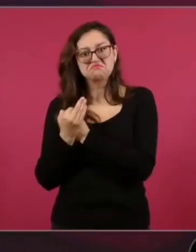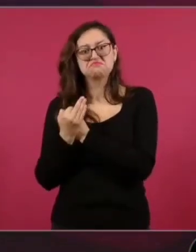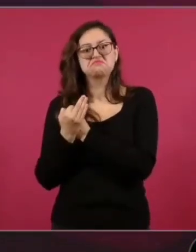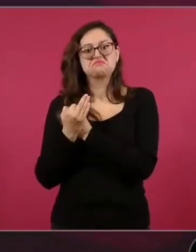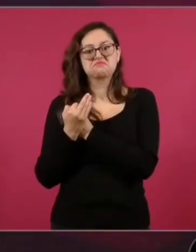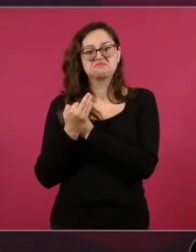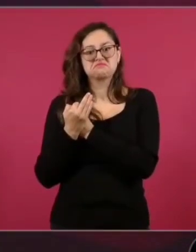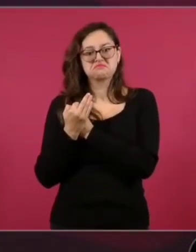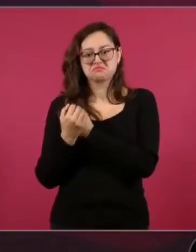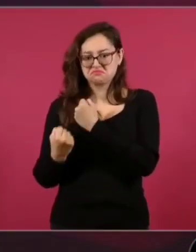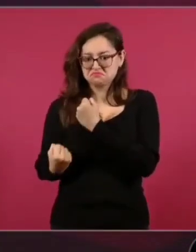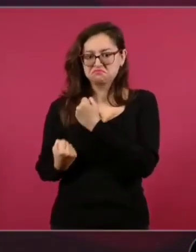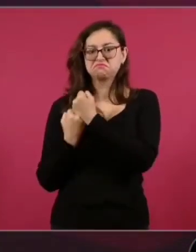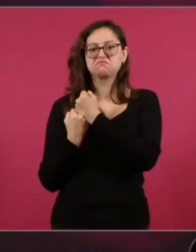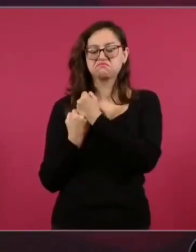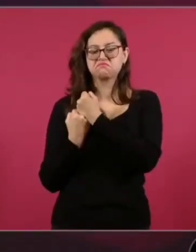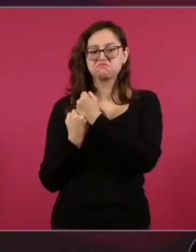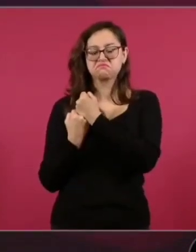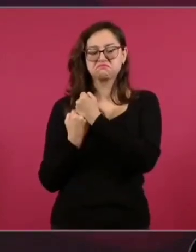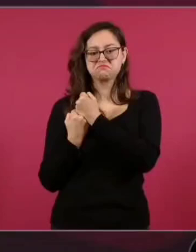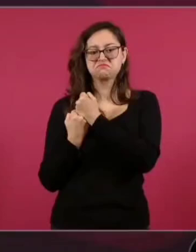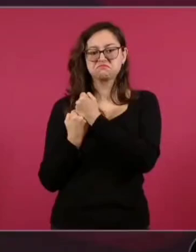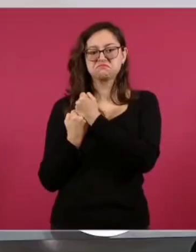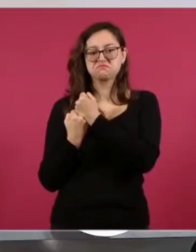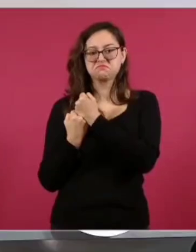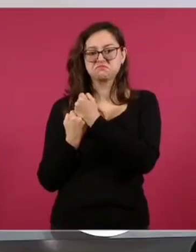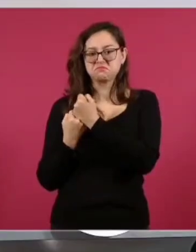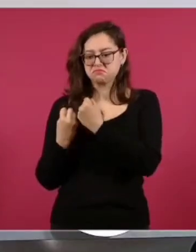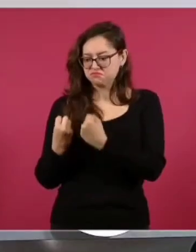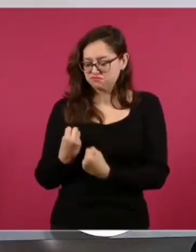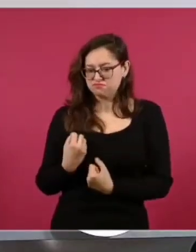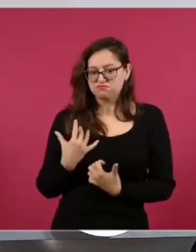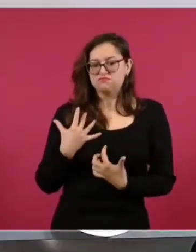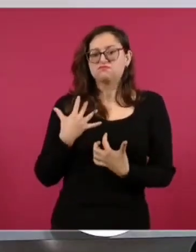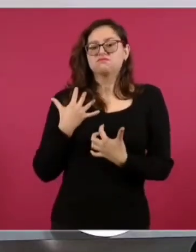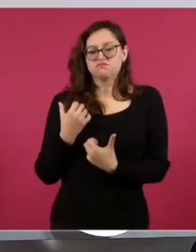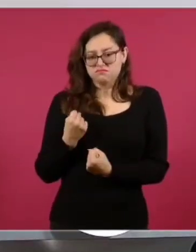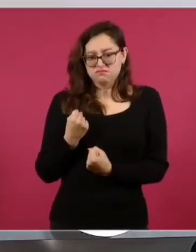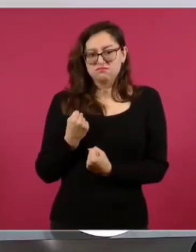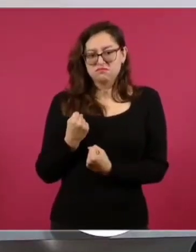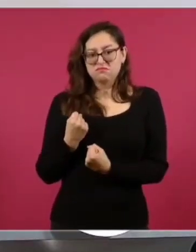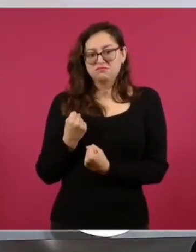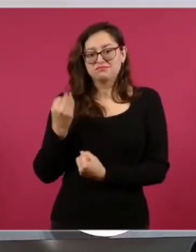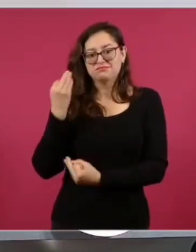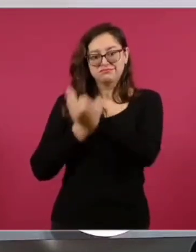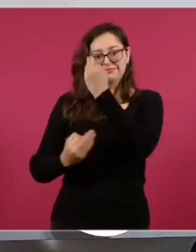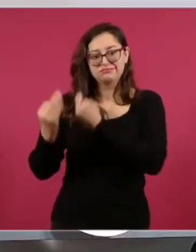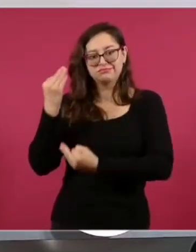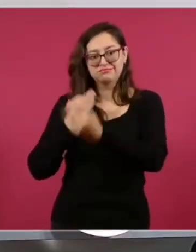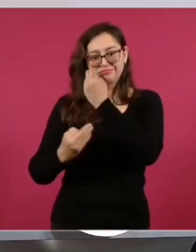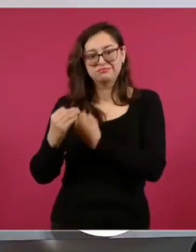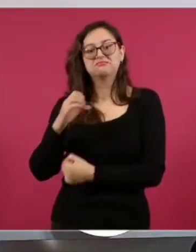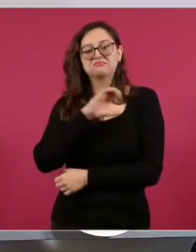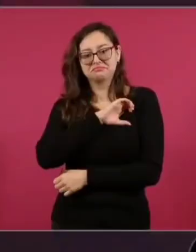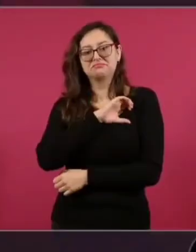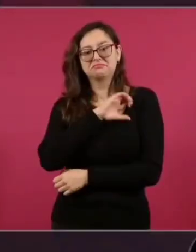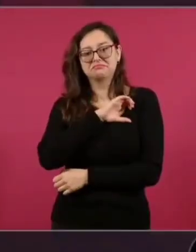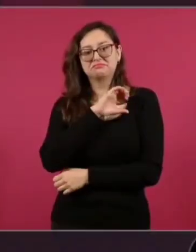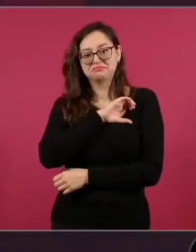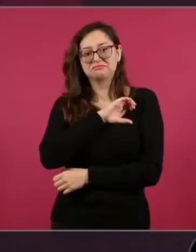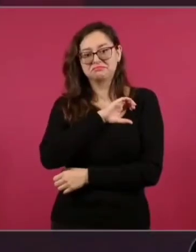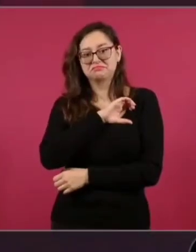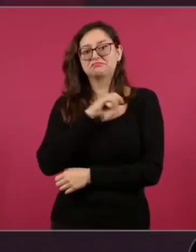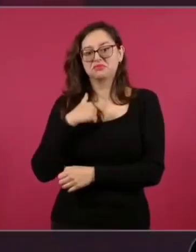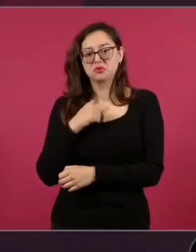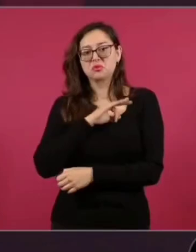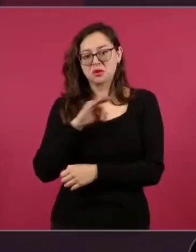sostiene y me da fuerzas y cariño para ir